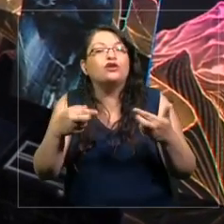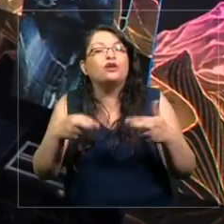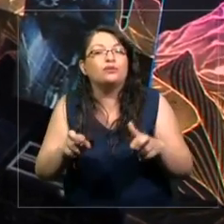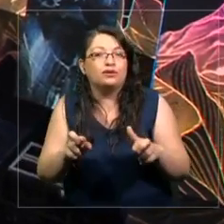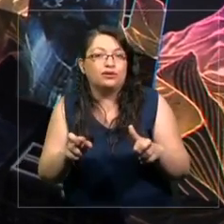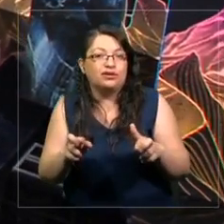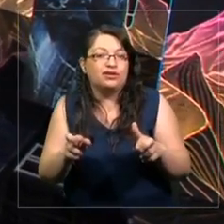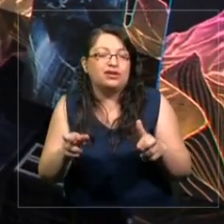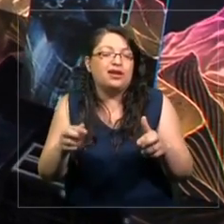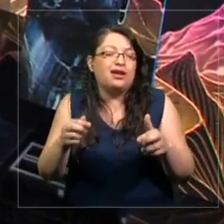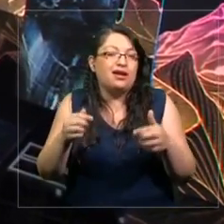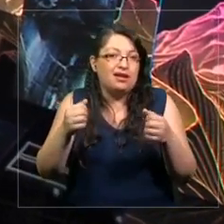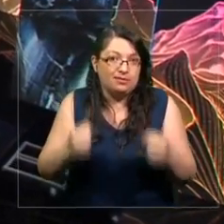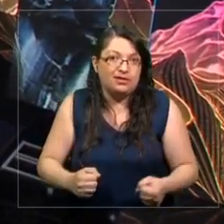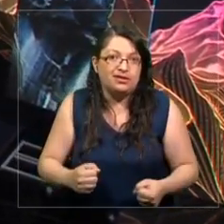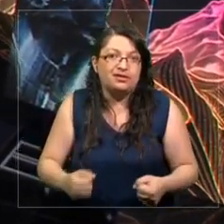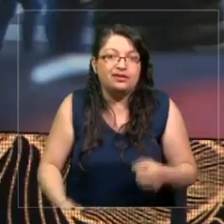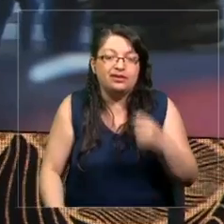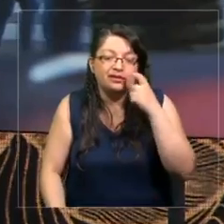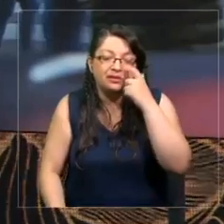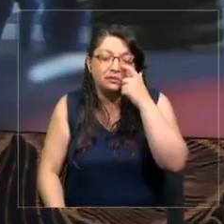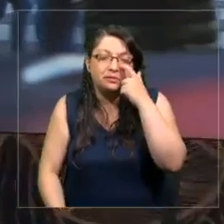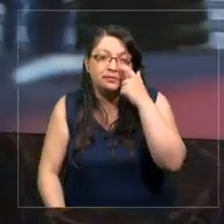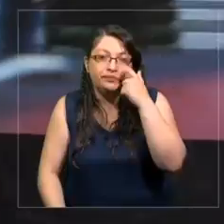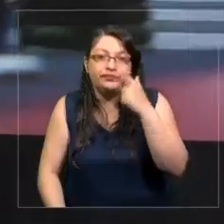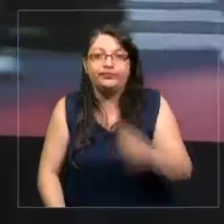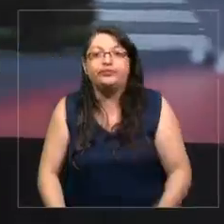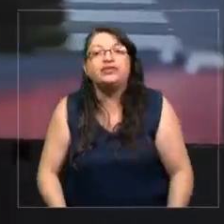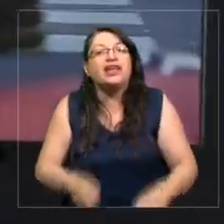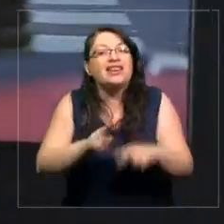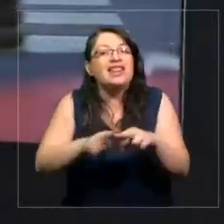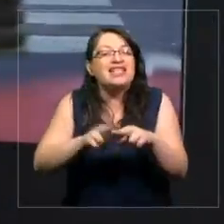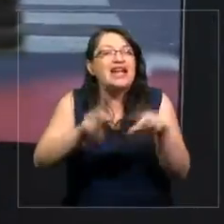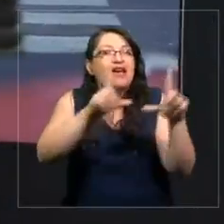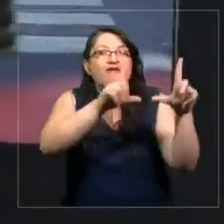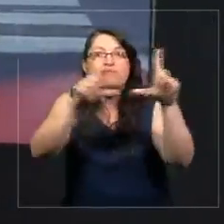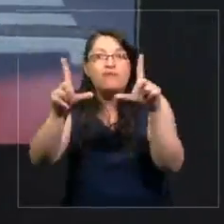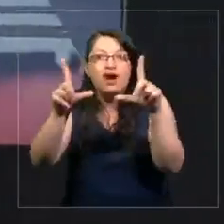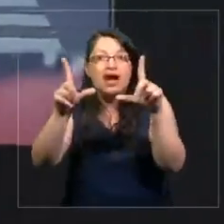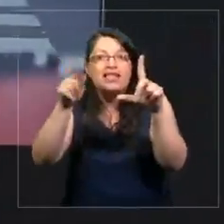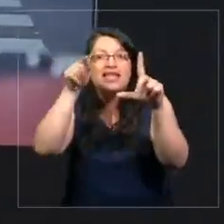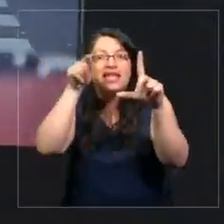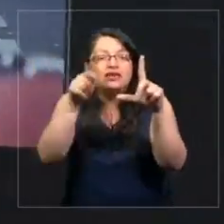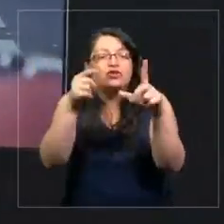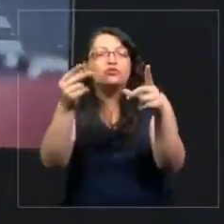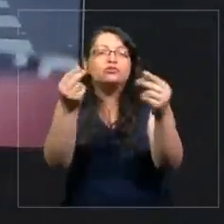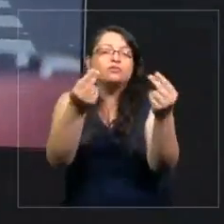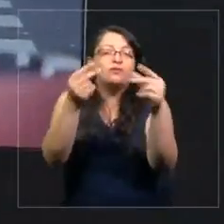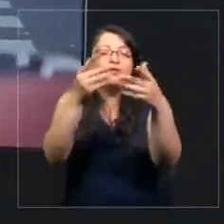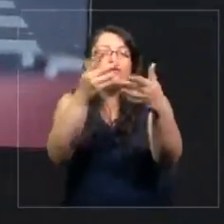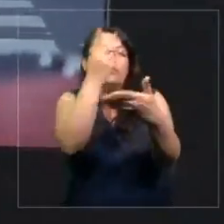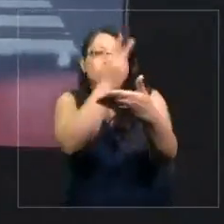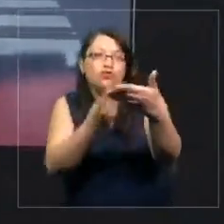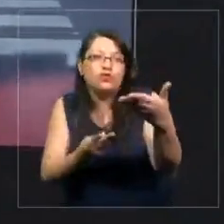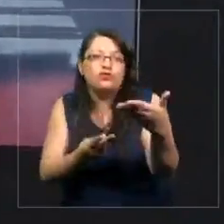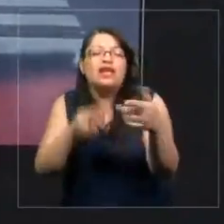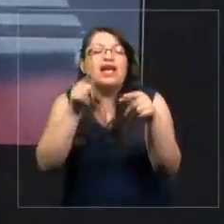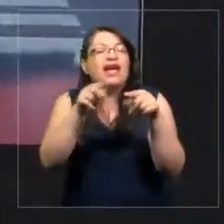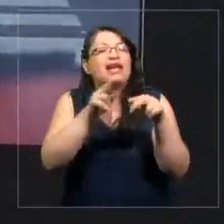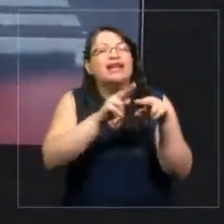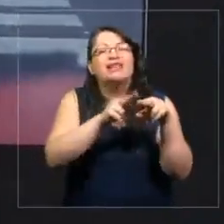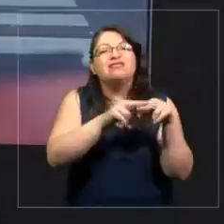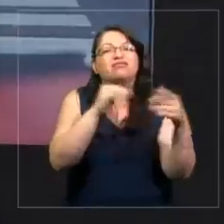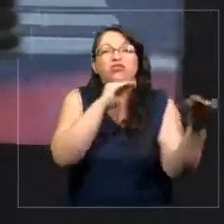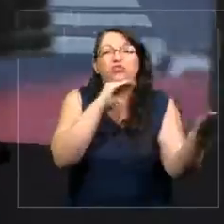de generar imágenes, de generar un contenido estético. Él utilizó una